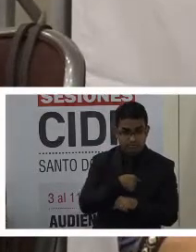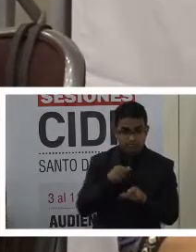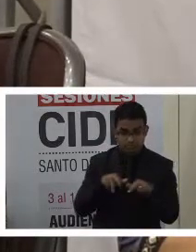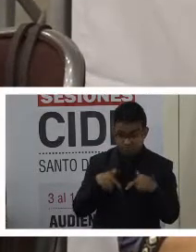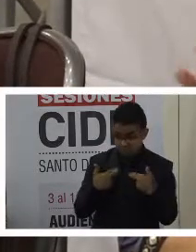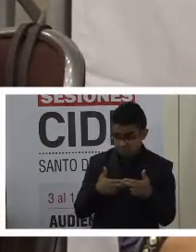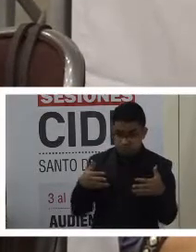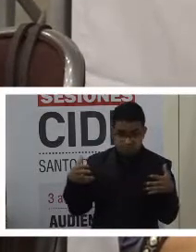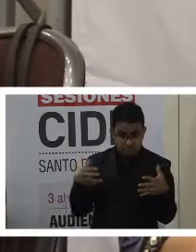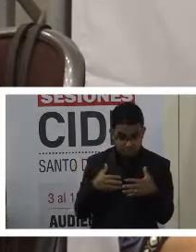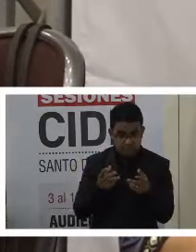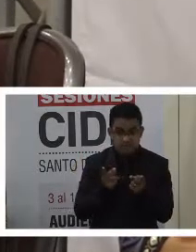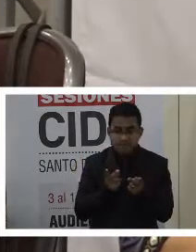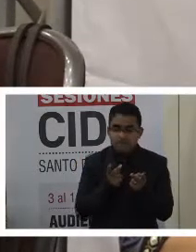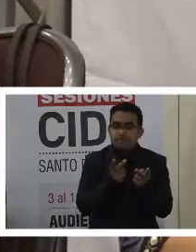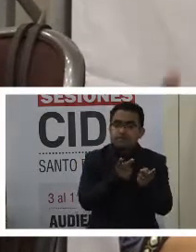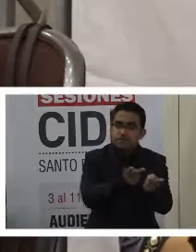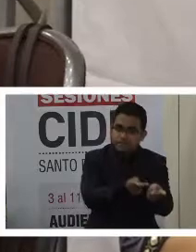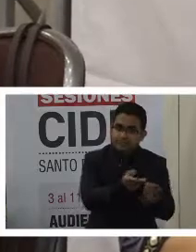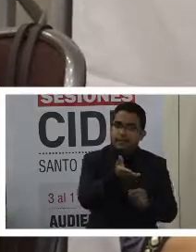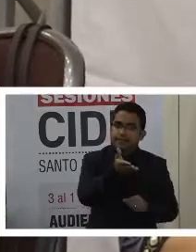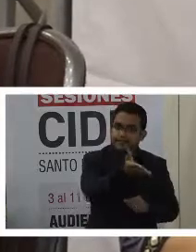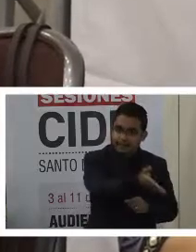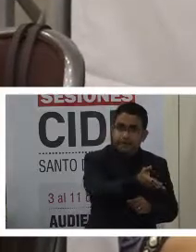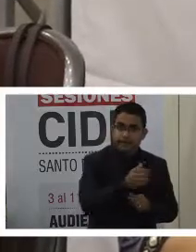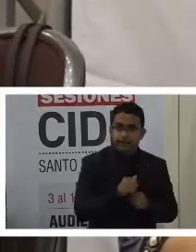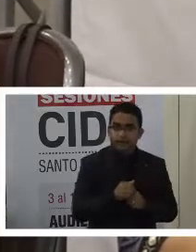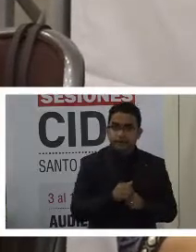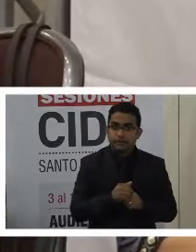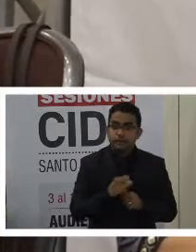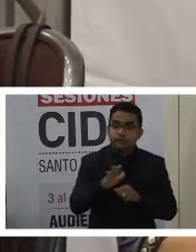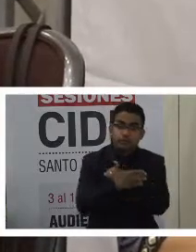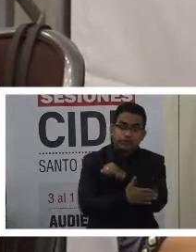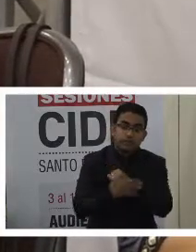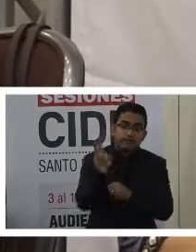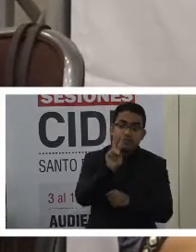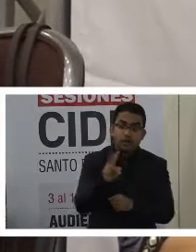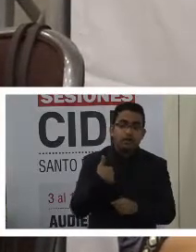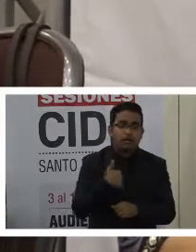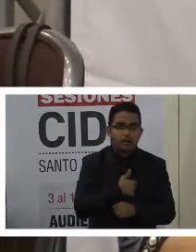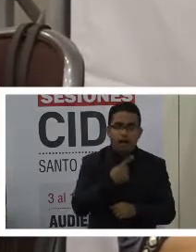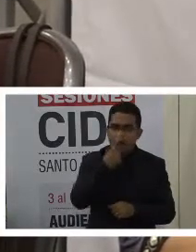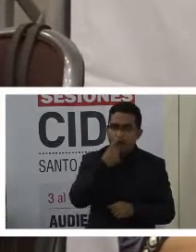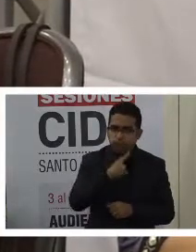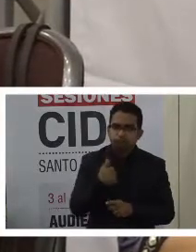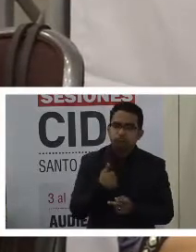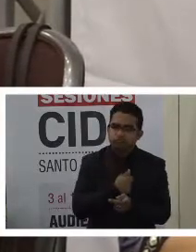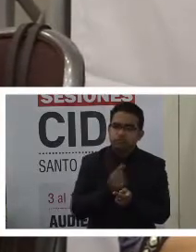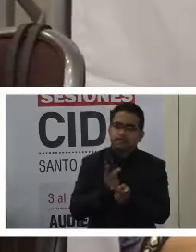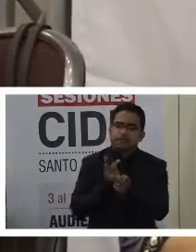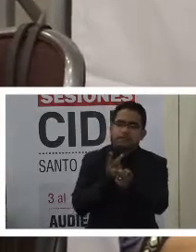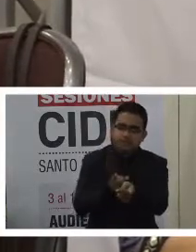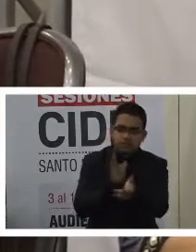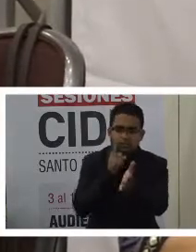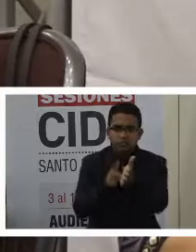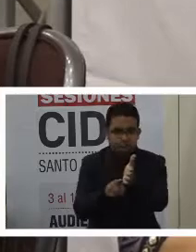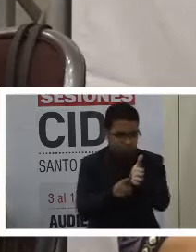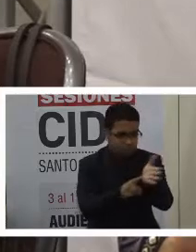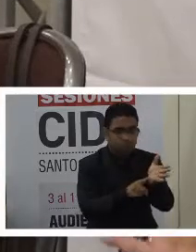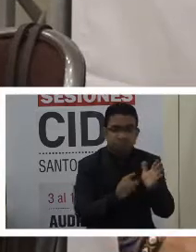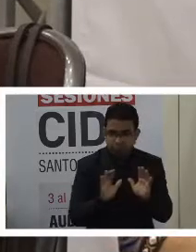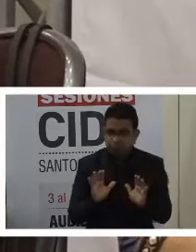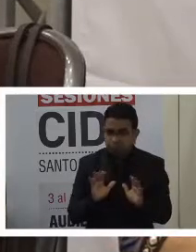visita a su país. Quisiera concluir